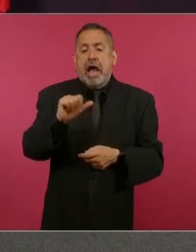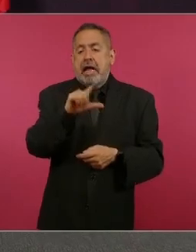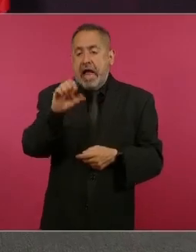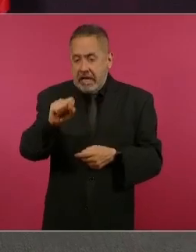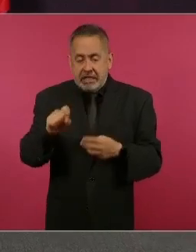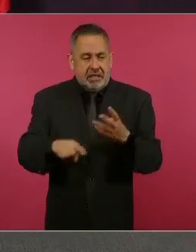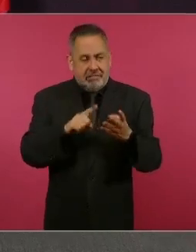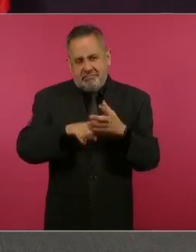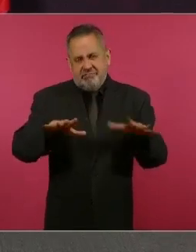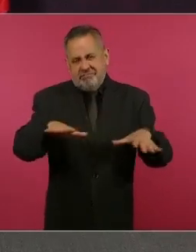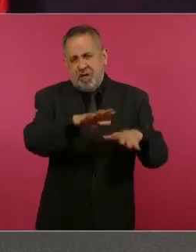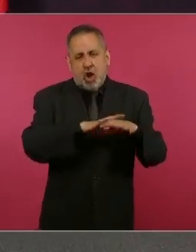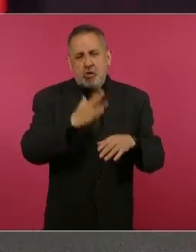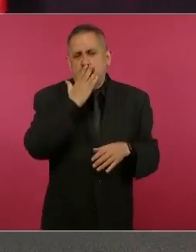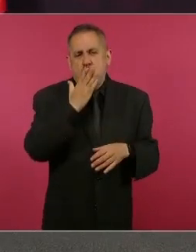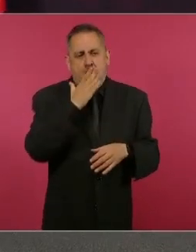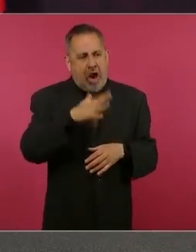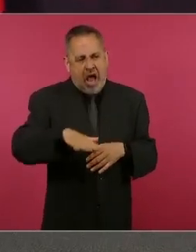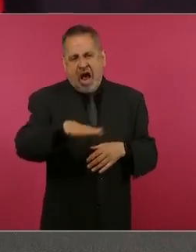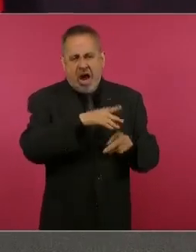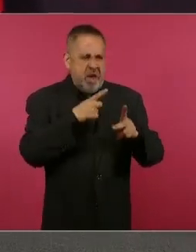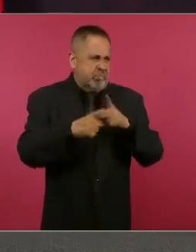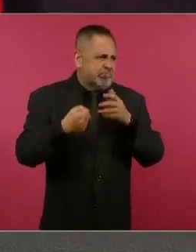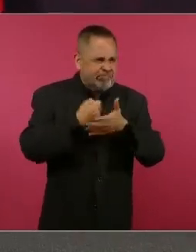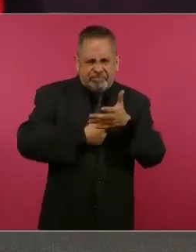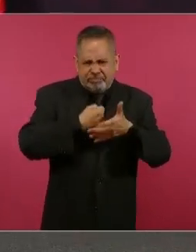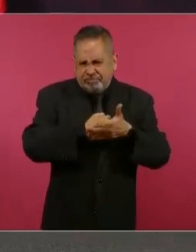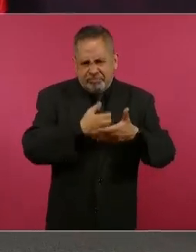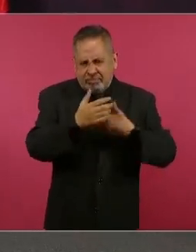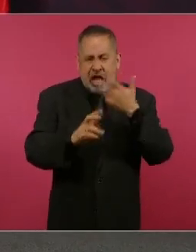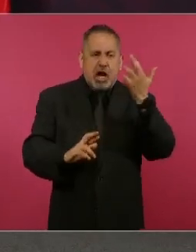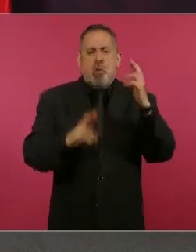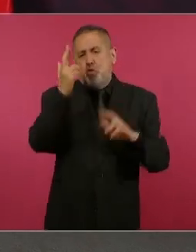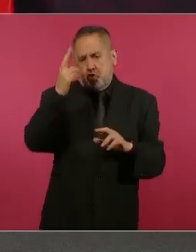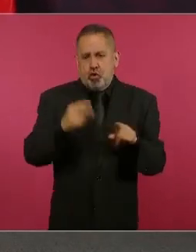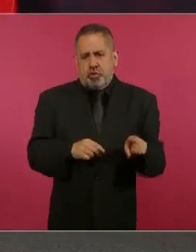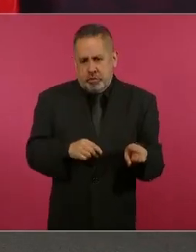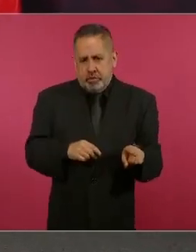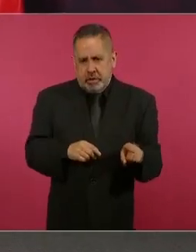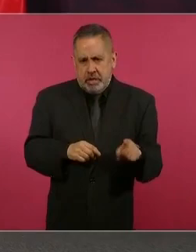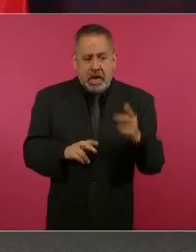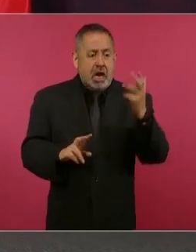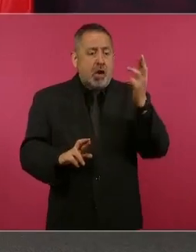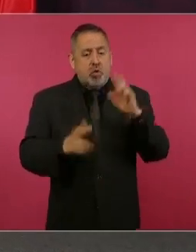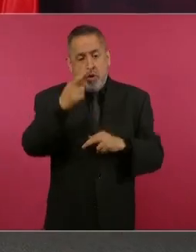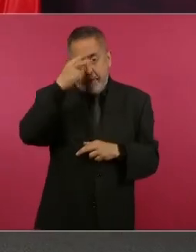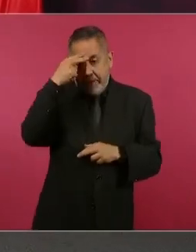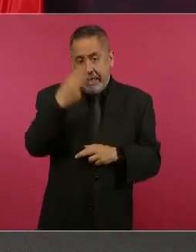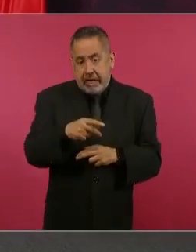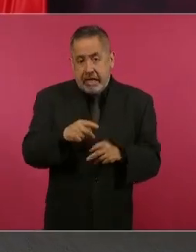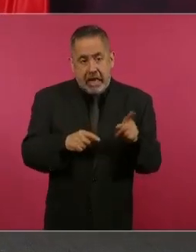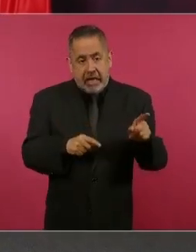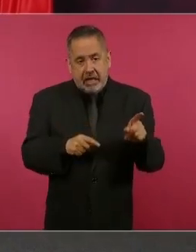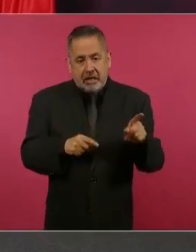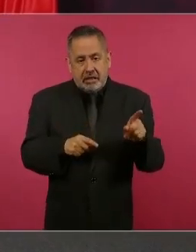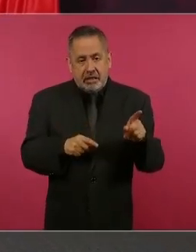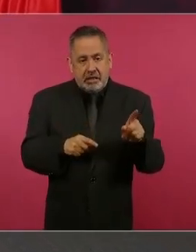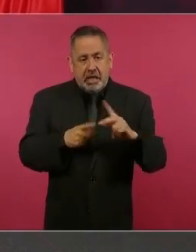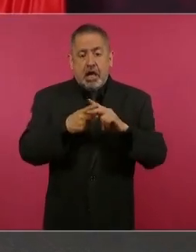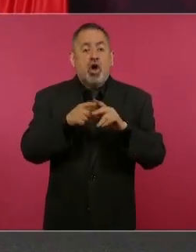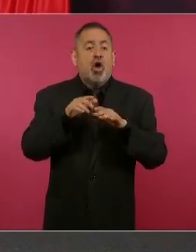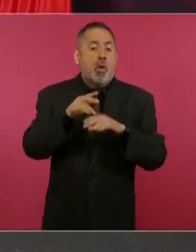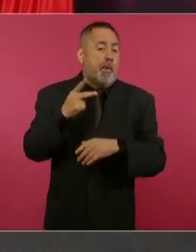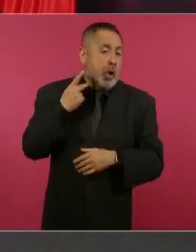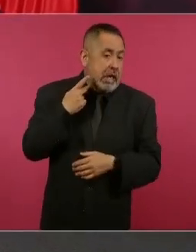los honorenses, la revolución mexicana en su vertiente